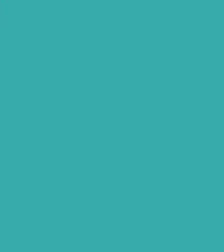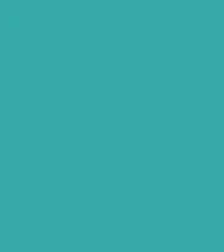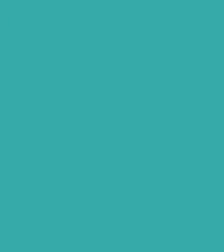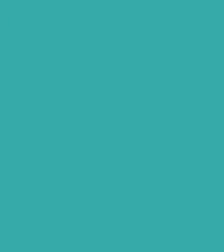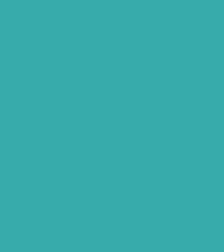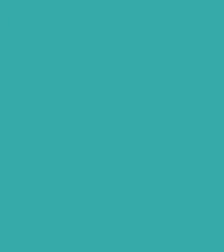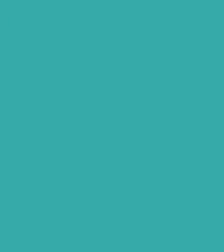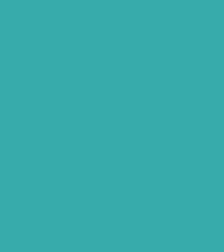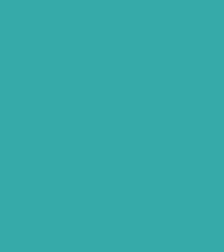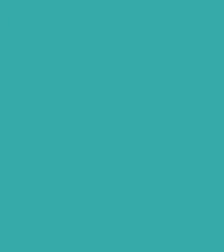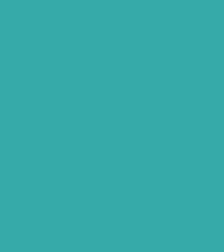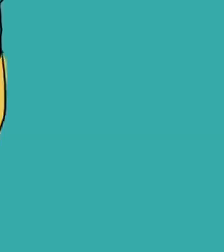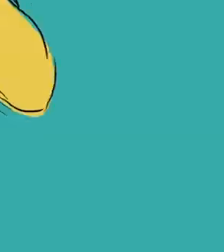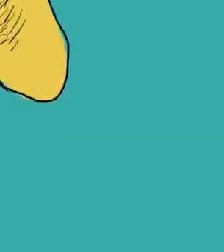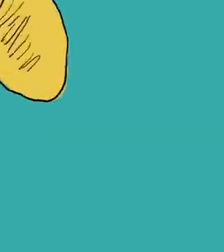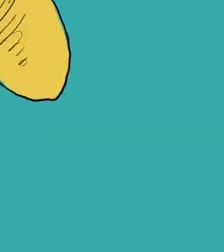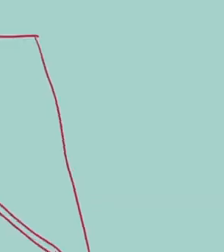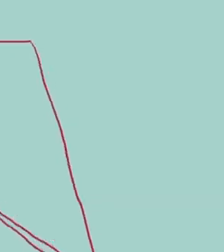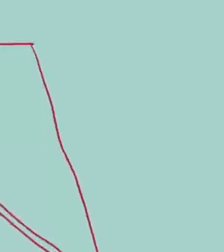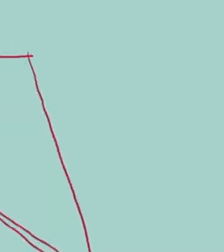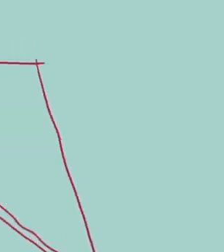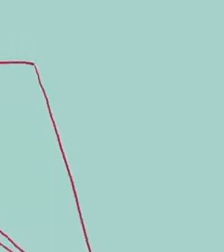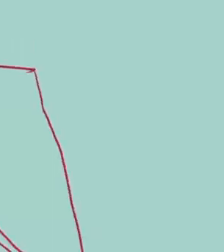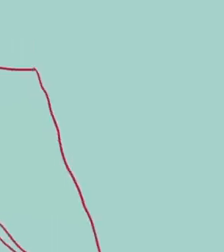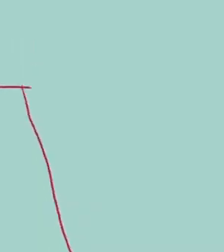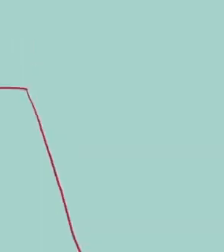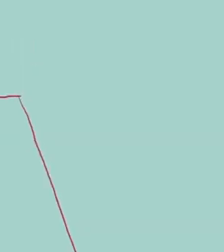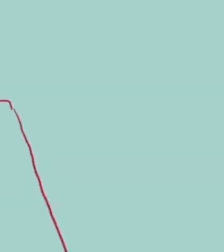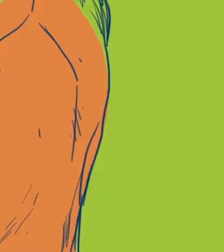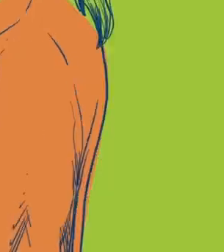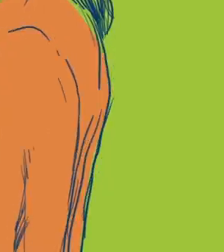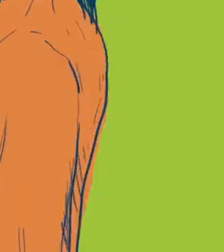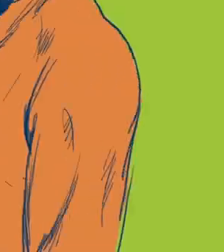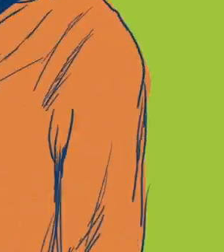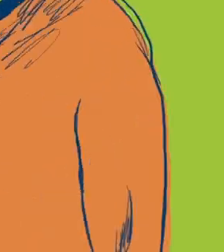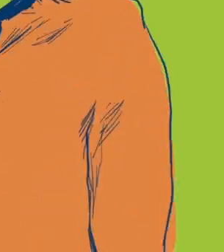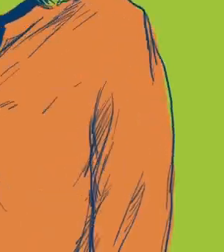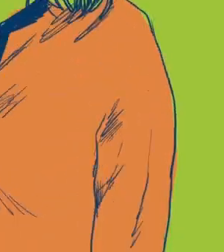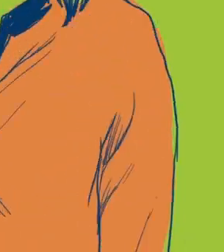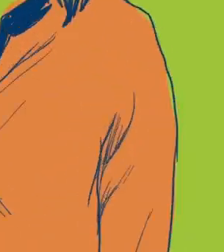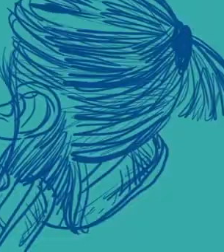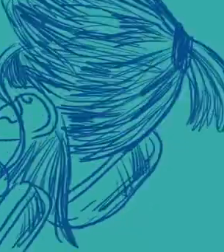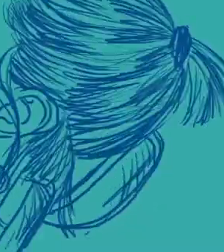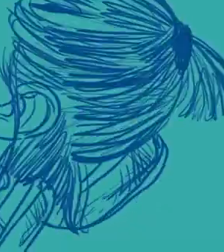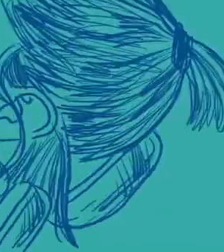Cuéntame, ¿cómo es que se hace la maravilla? Desátame,